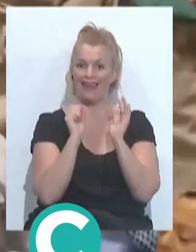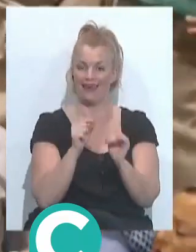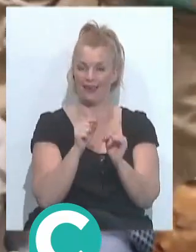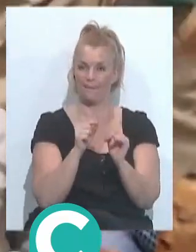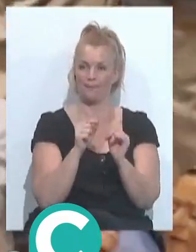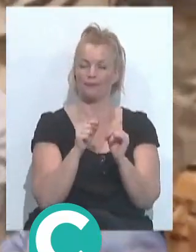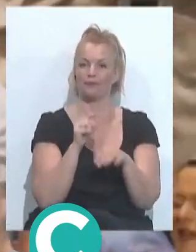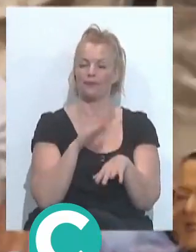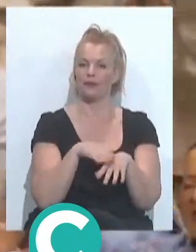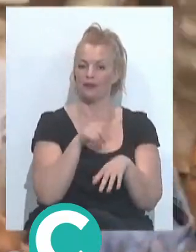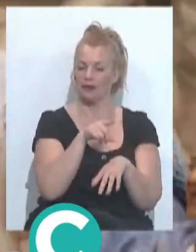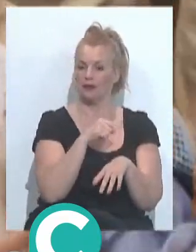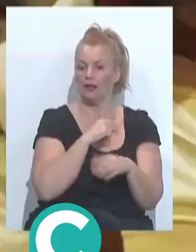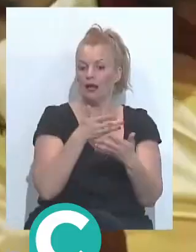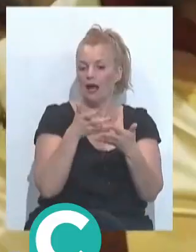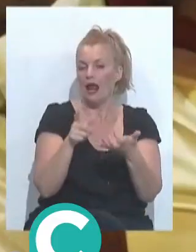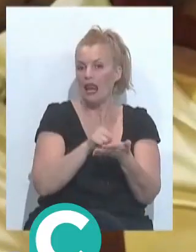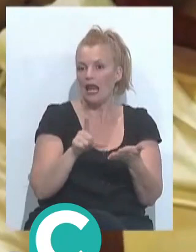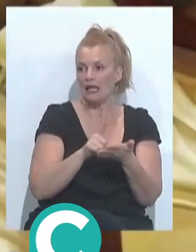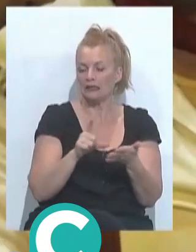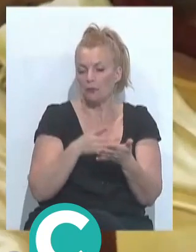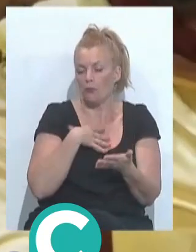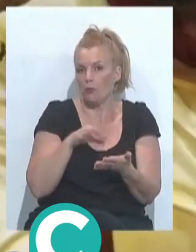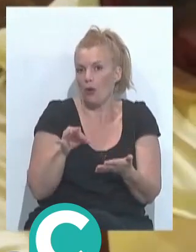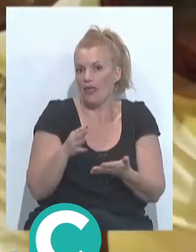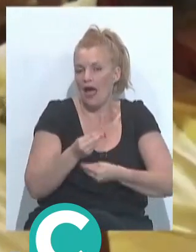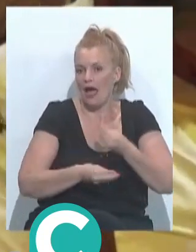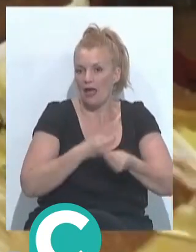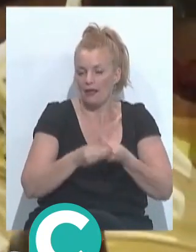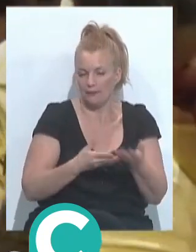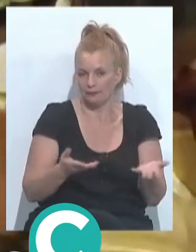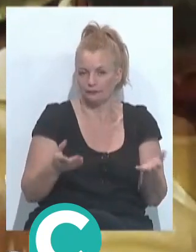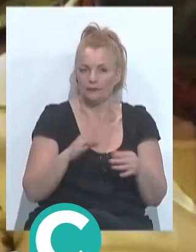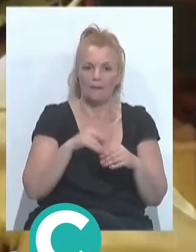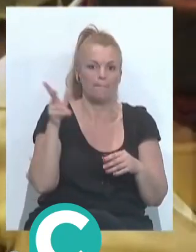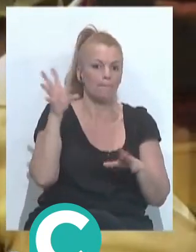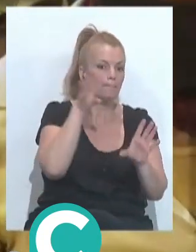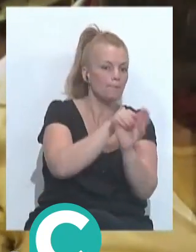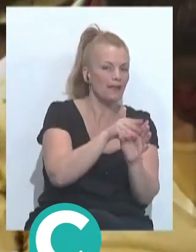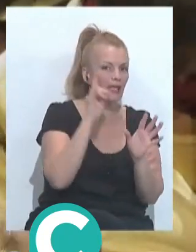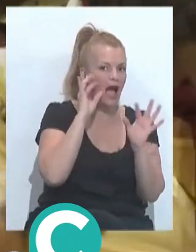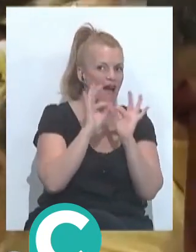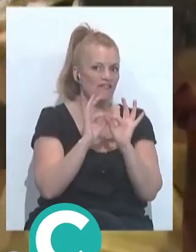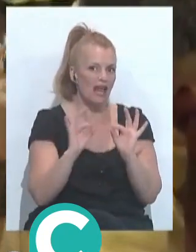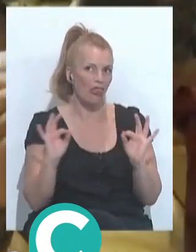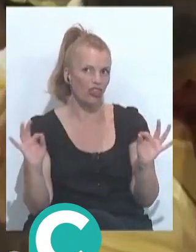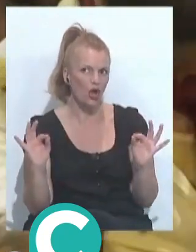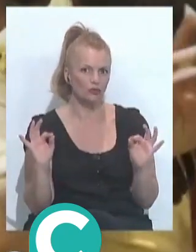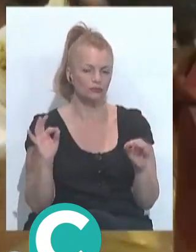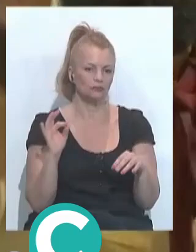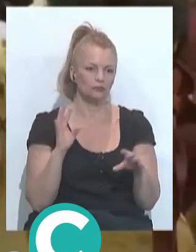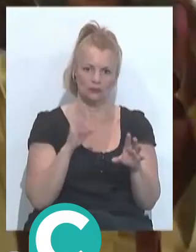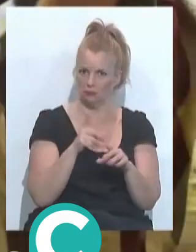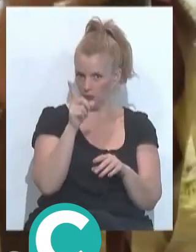perfecto, tú ya la letra puedes traer lo que te dé la gana, que está bien. si metes afinación ya en un cuplé, dices, bueno, vale, pero